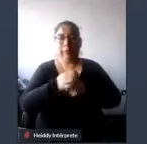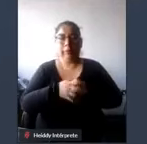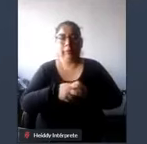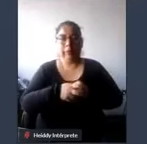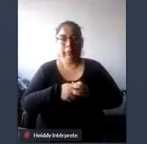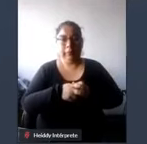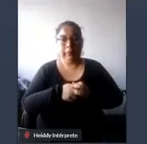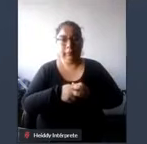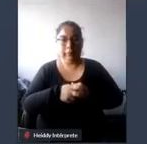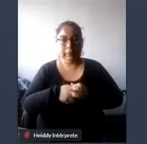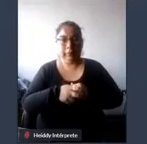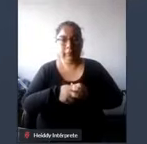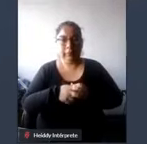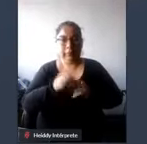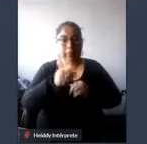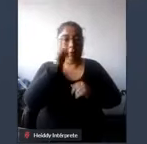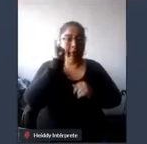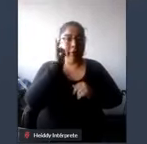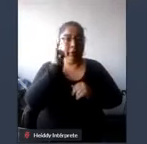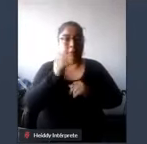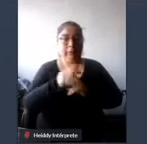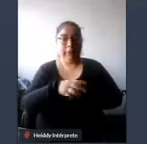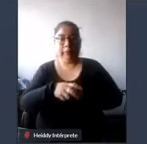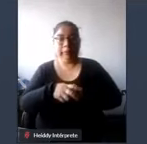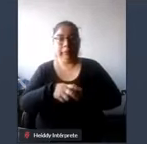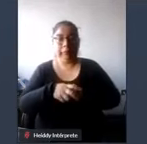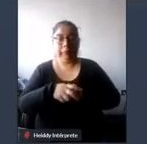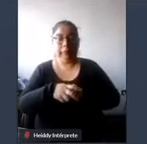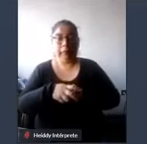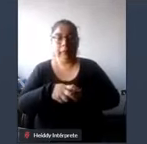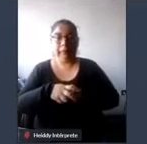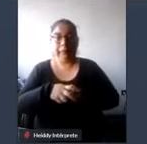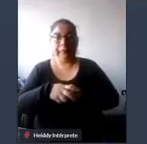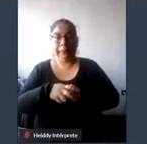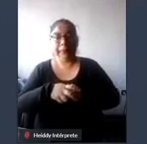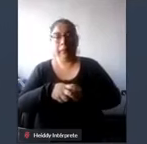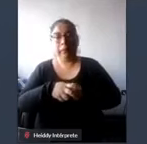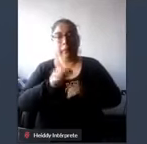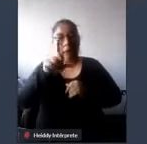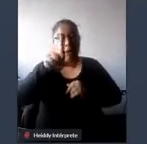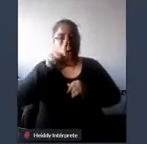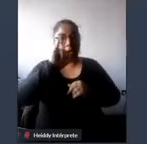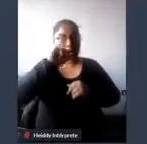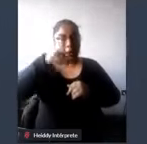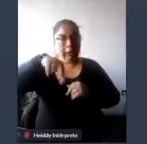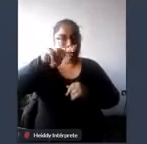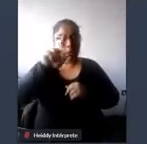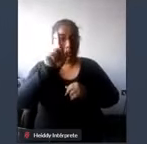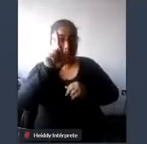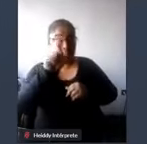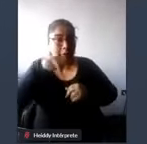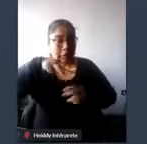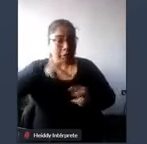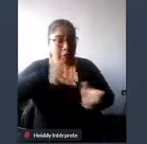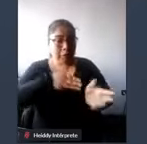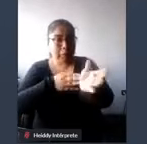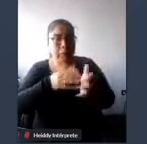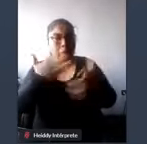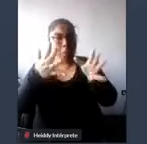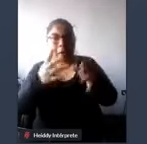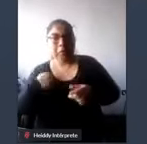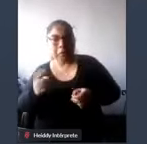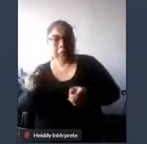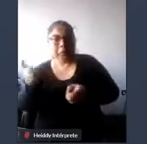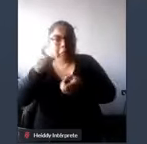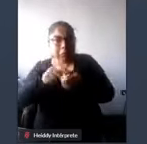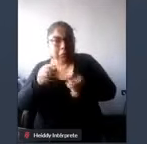emergencia digamos ¿no? en la línea 1 del metro no tiene ninguna posibilidad de